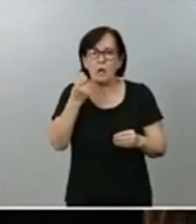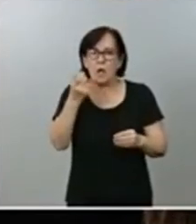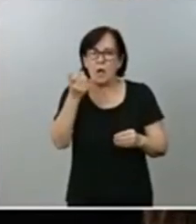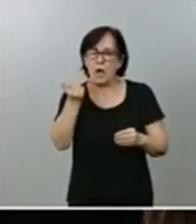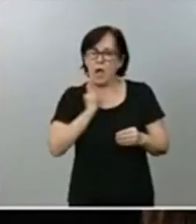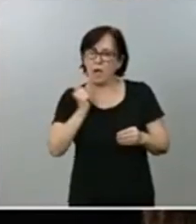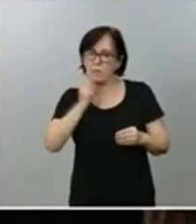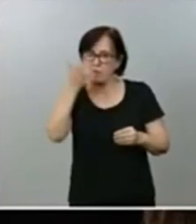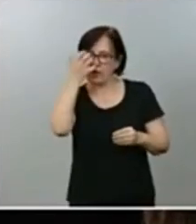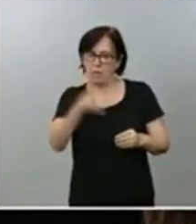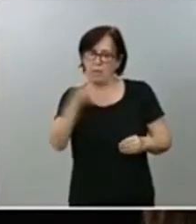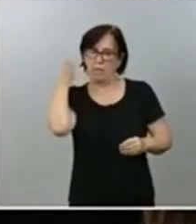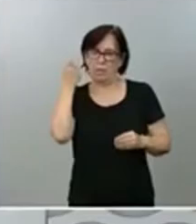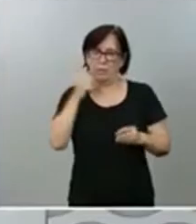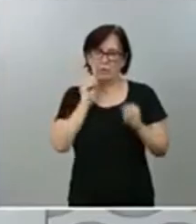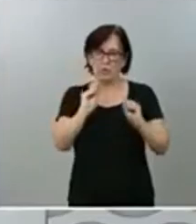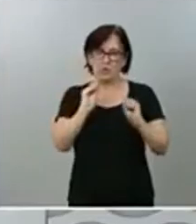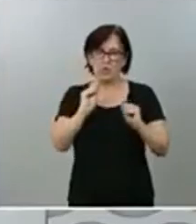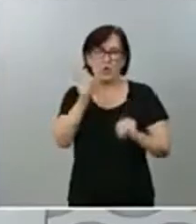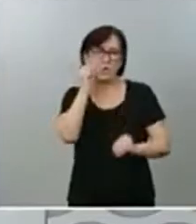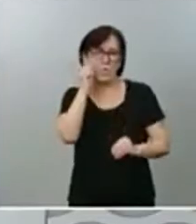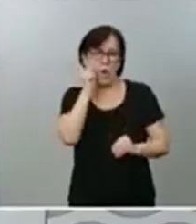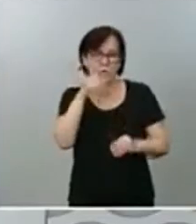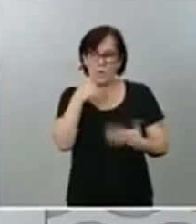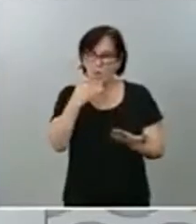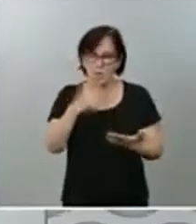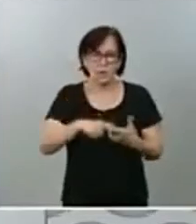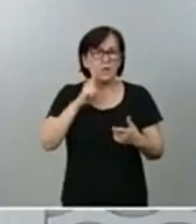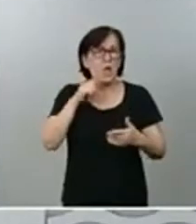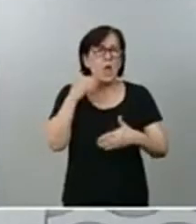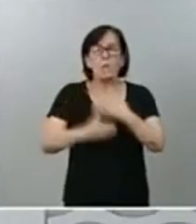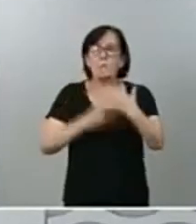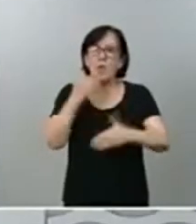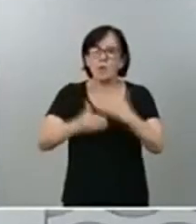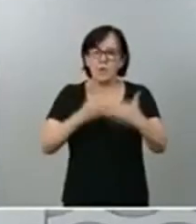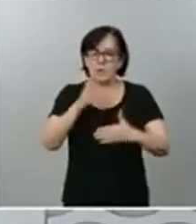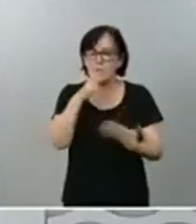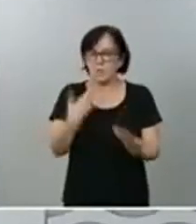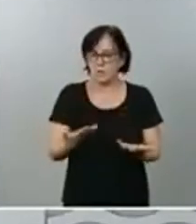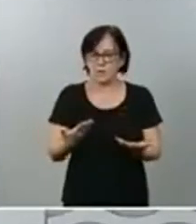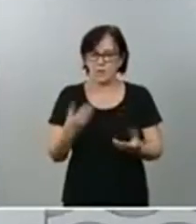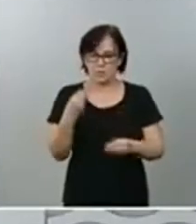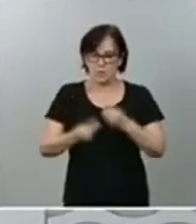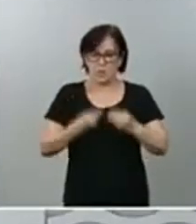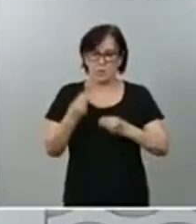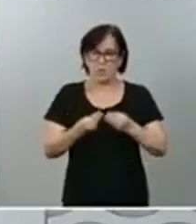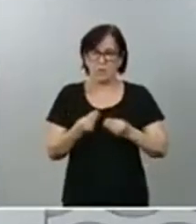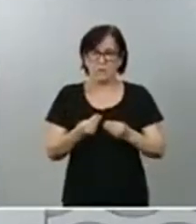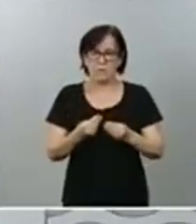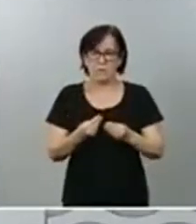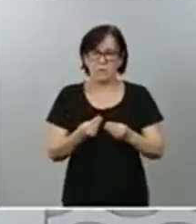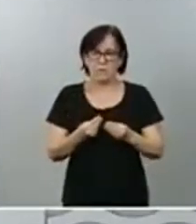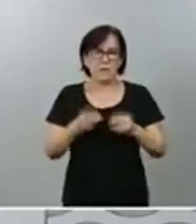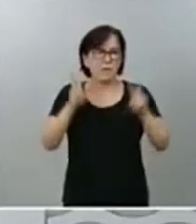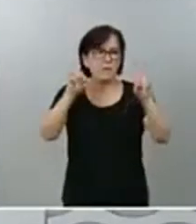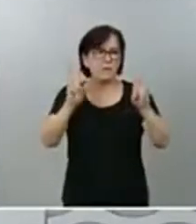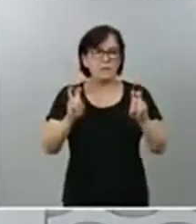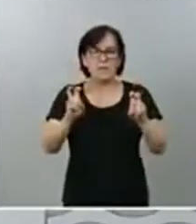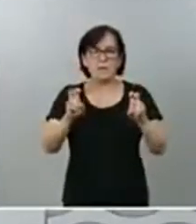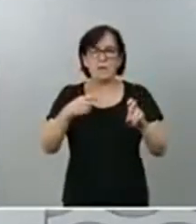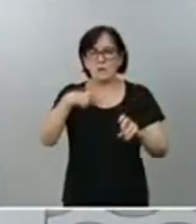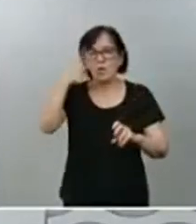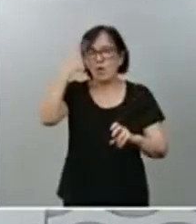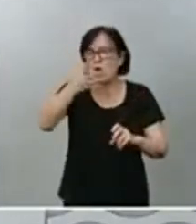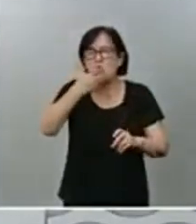de su móvil. el procedimiento, cuando se producen cuestiones de este tipo, ustedes lo conocen